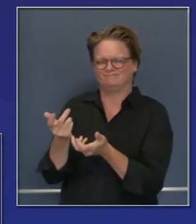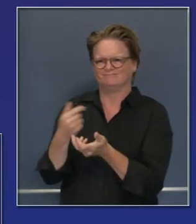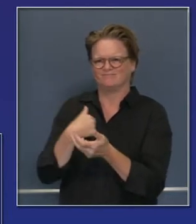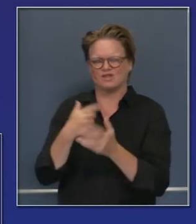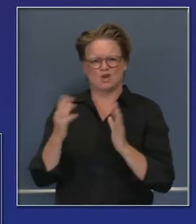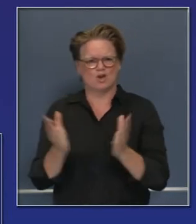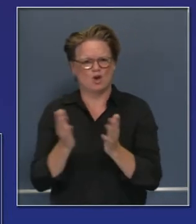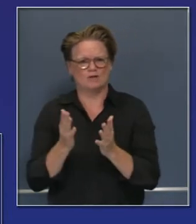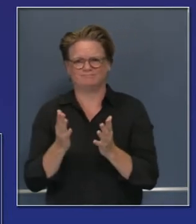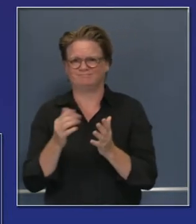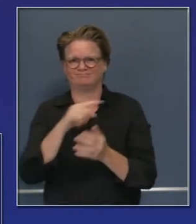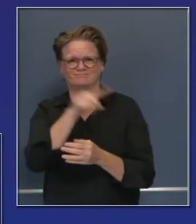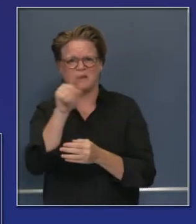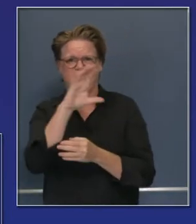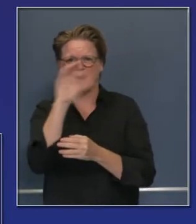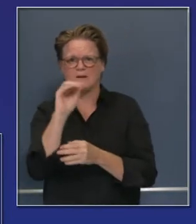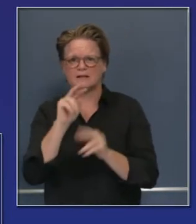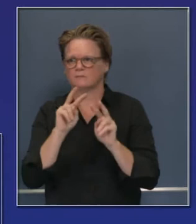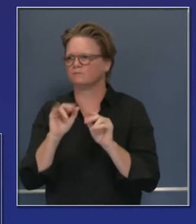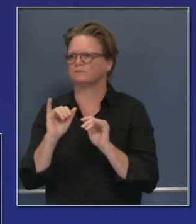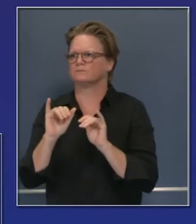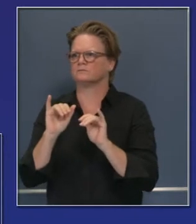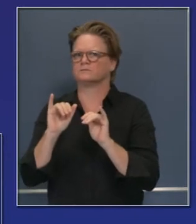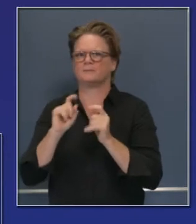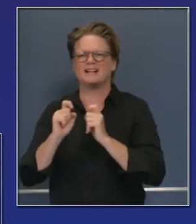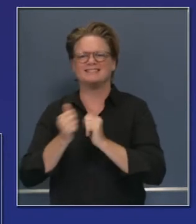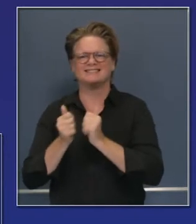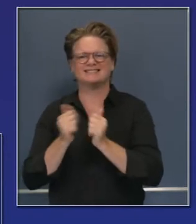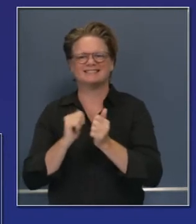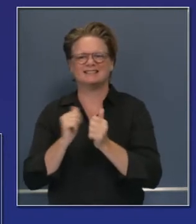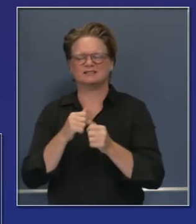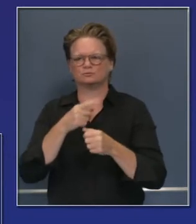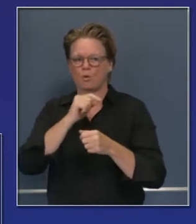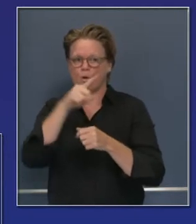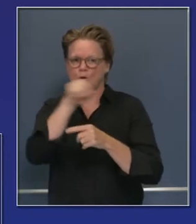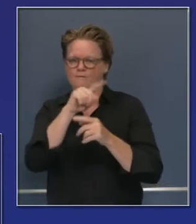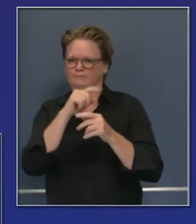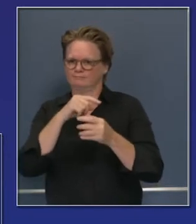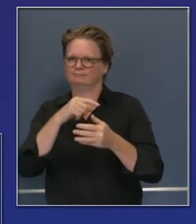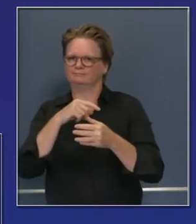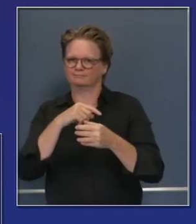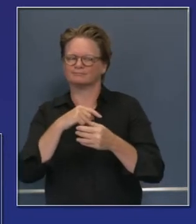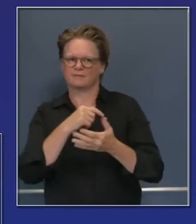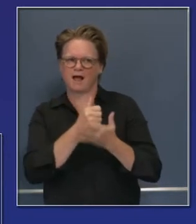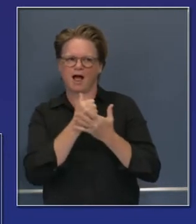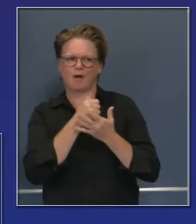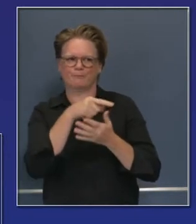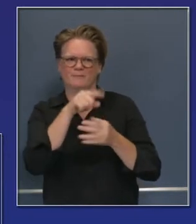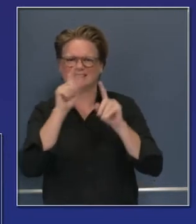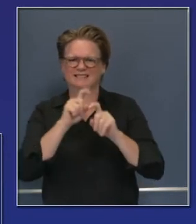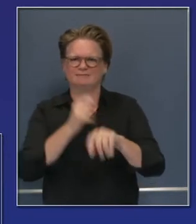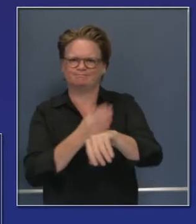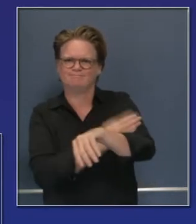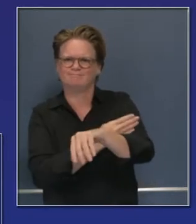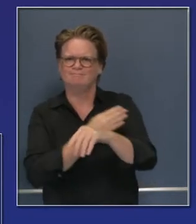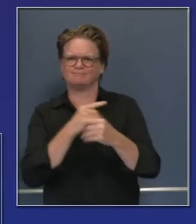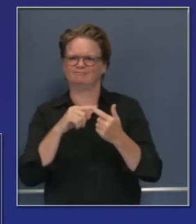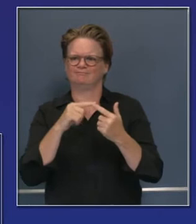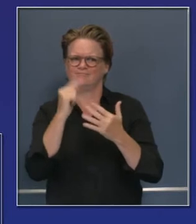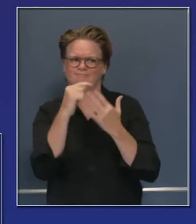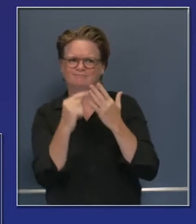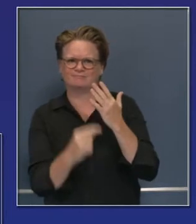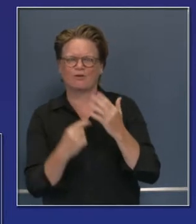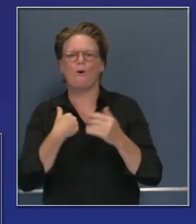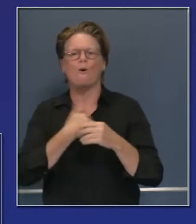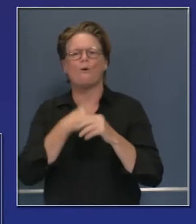y acercarnos a este problema desde un punto de vista de empresarios, para bajar los precios y